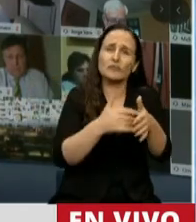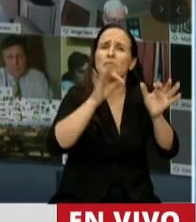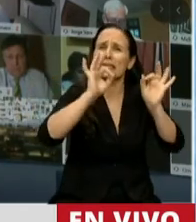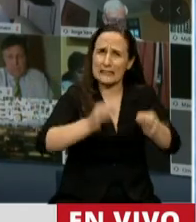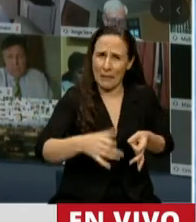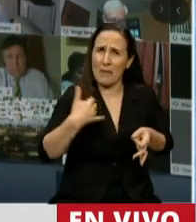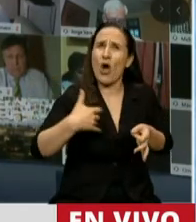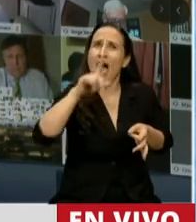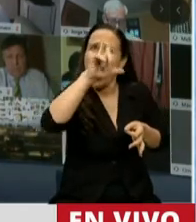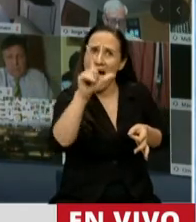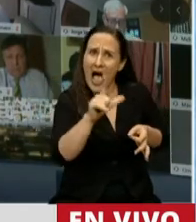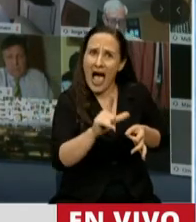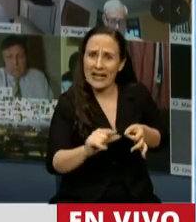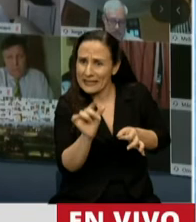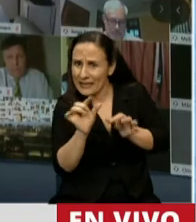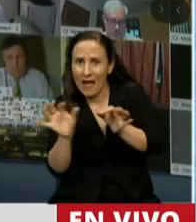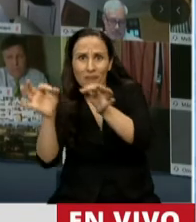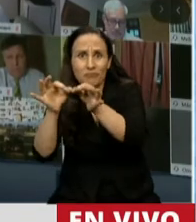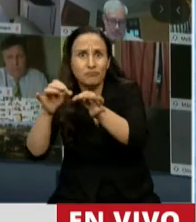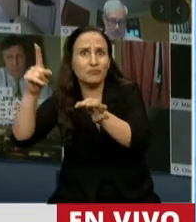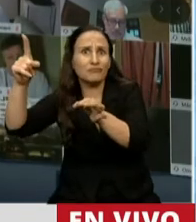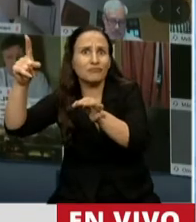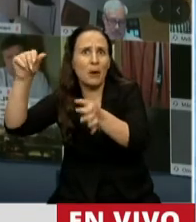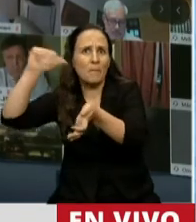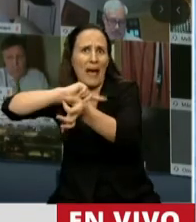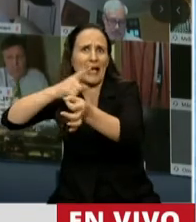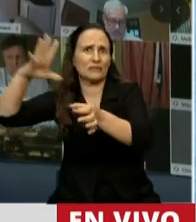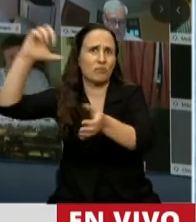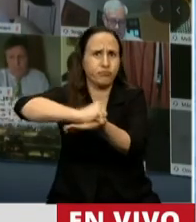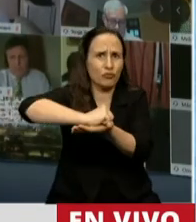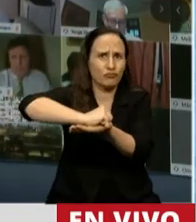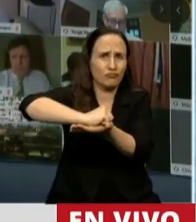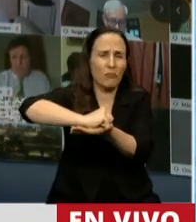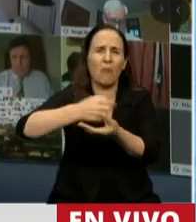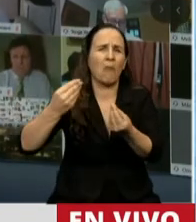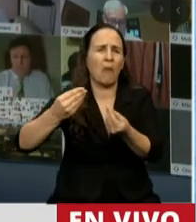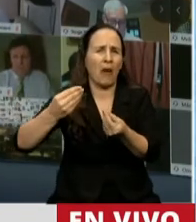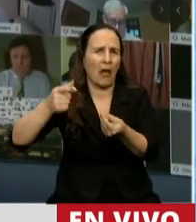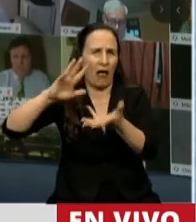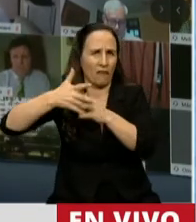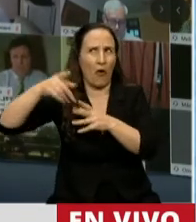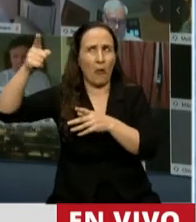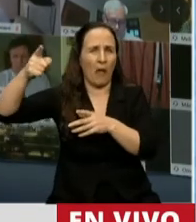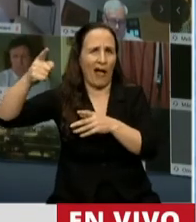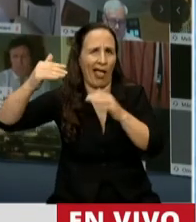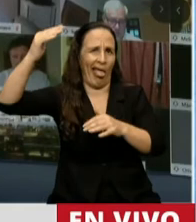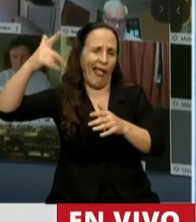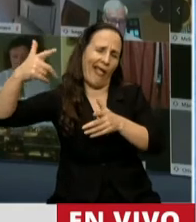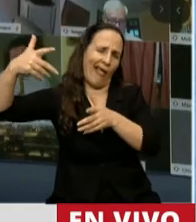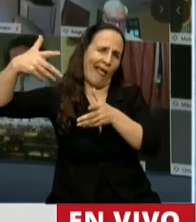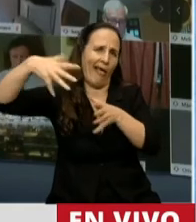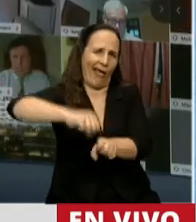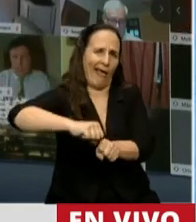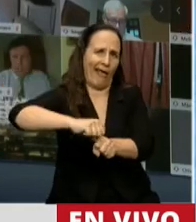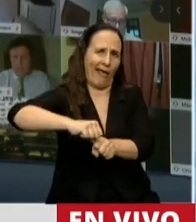territorio ocupado por una potencia. Solo por la prepotencia de las armas y la desigualdad. No seremos